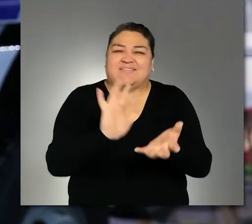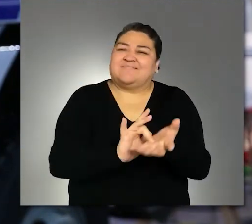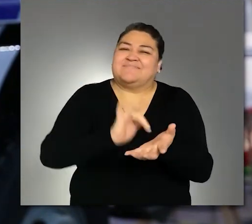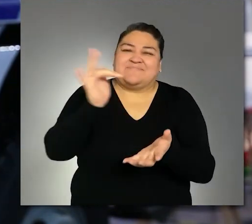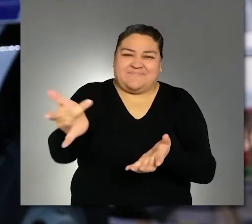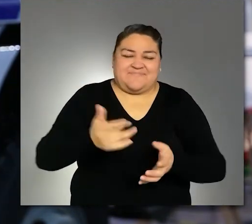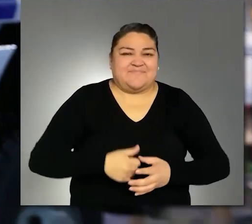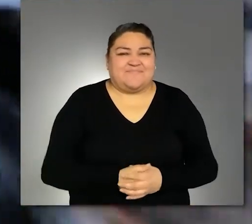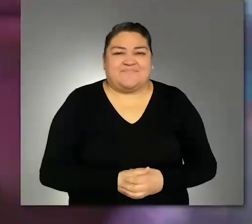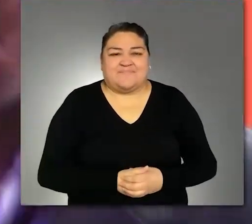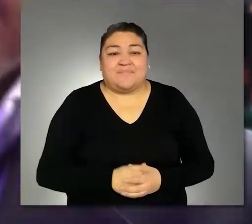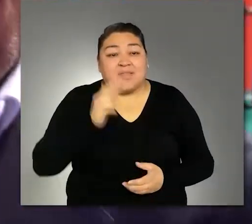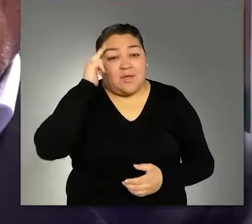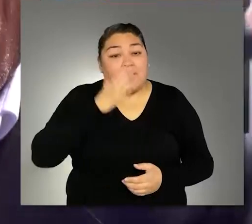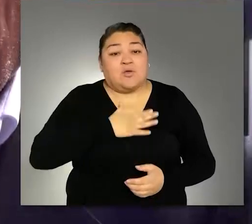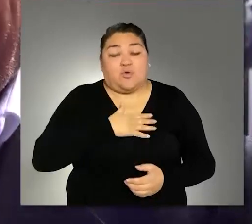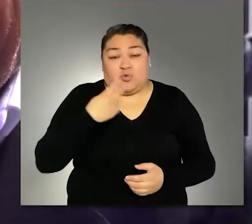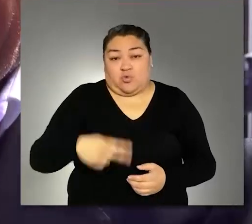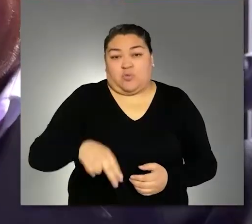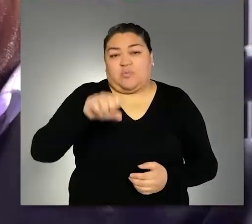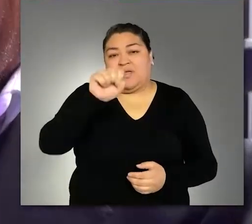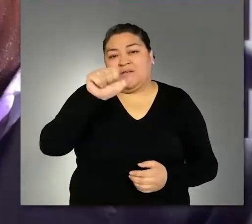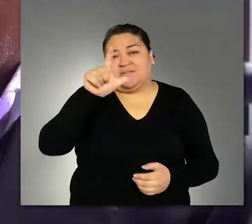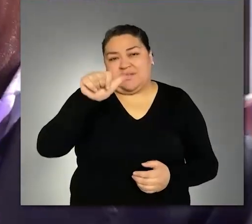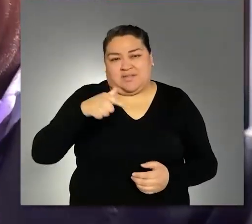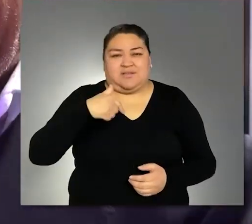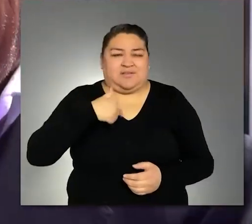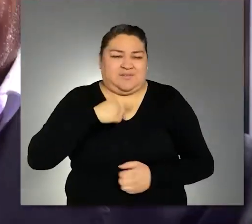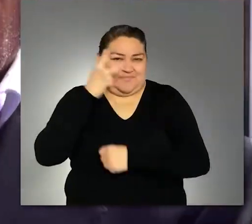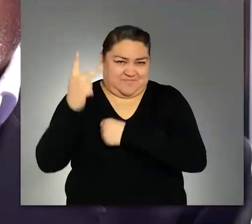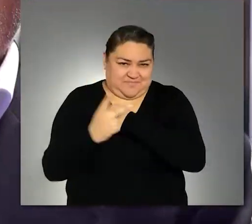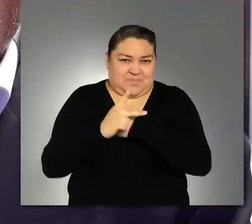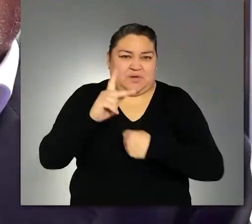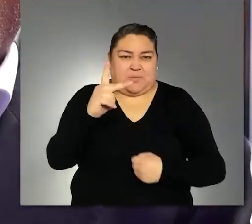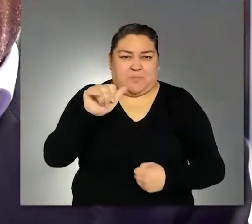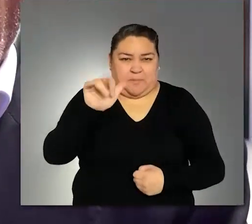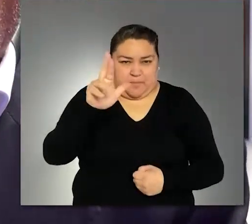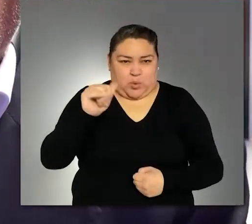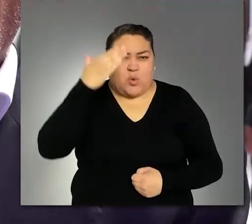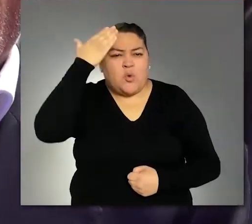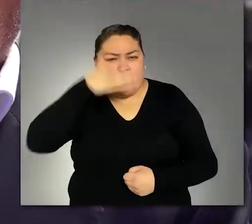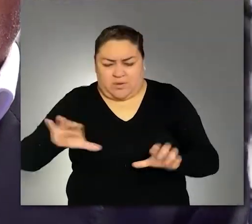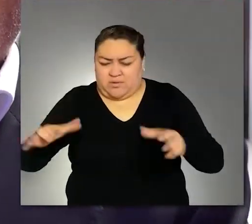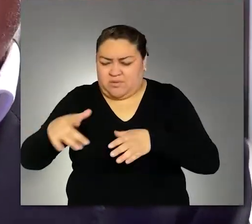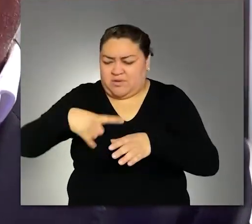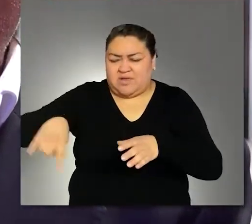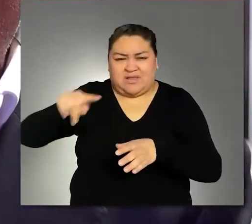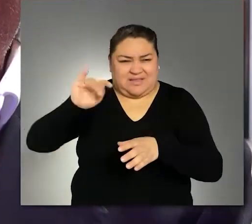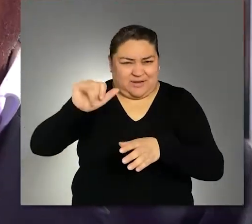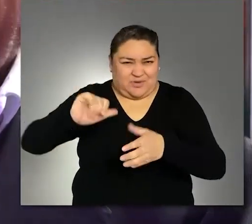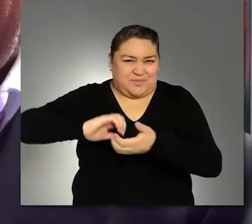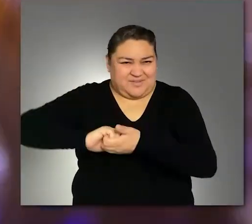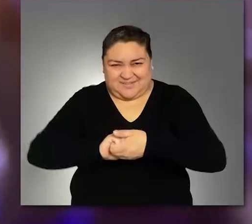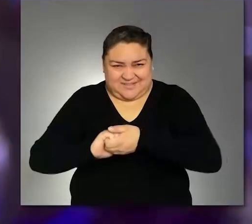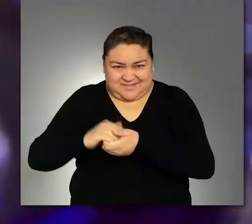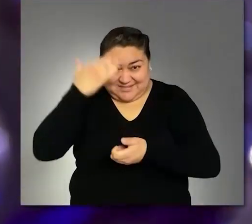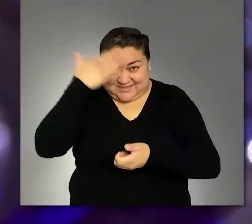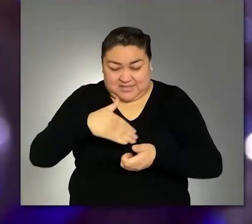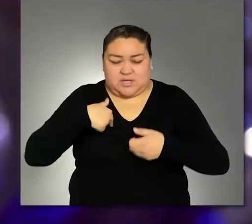evento. Gracias. Soy Gustavo Salas, vengo de Lima, de Perú. Soy gerente comercial del grupo Tractocamiones.